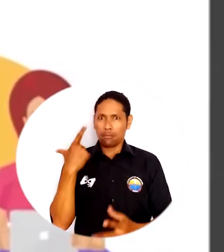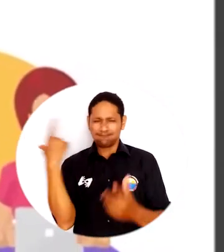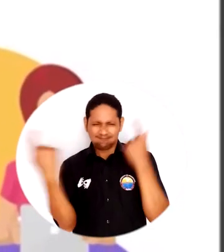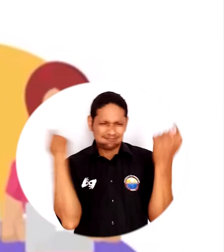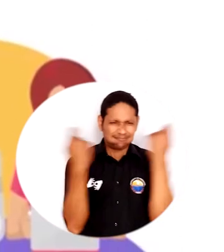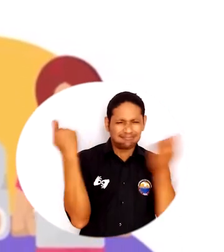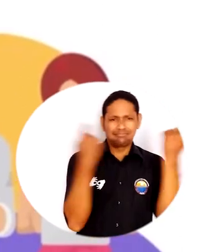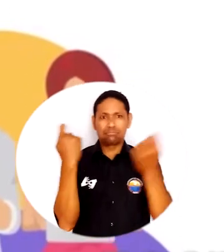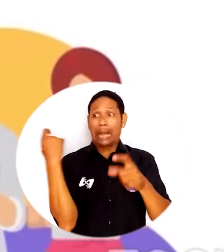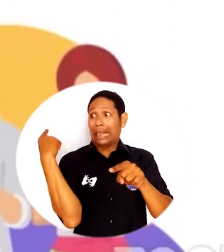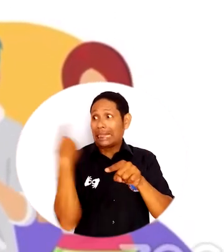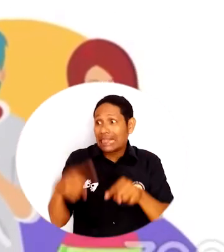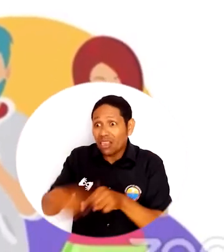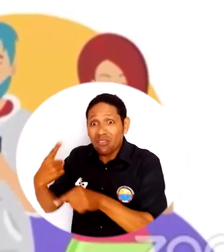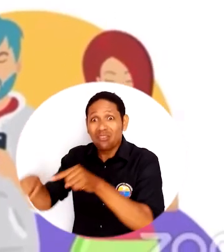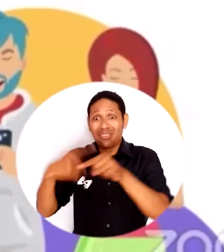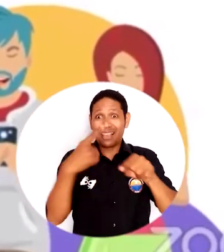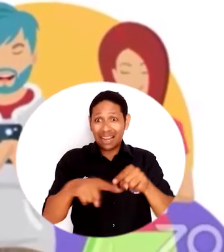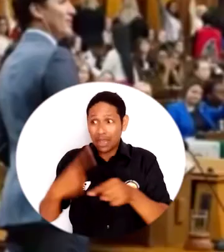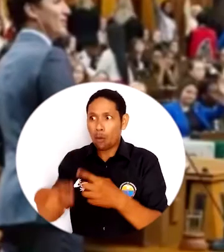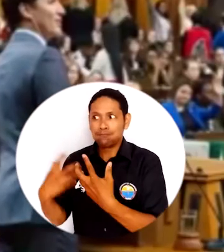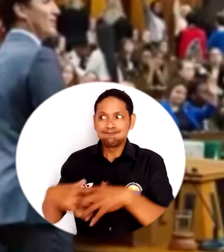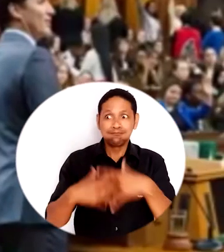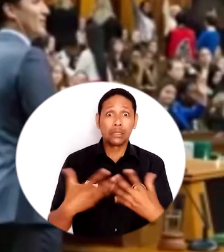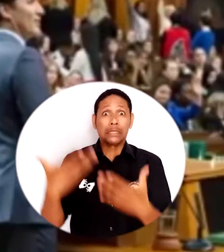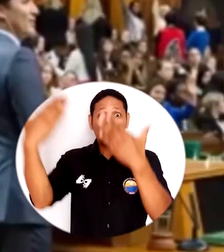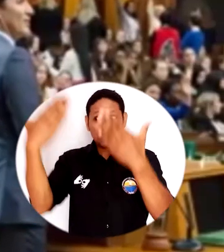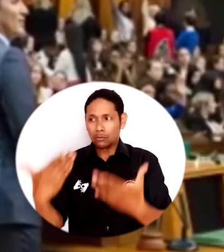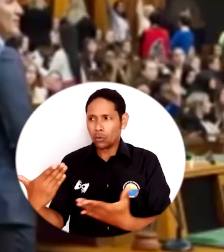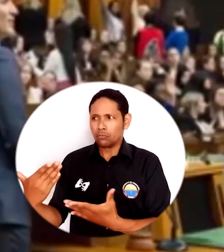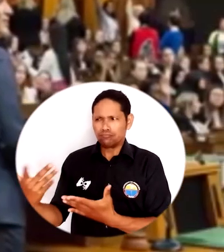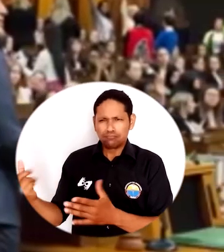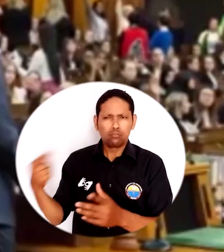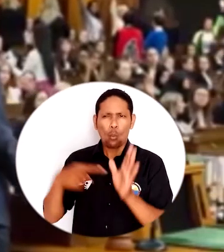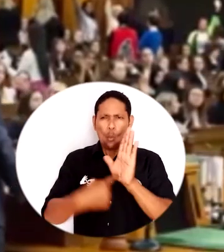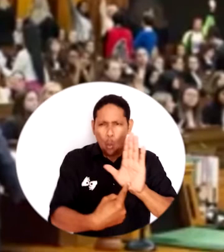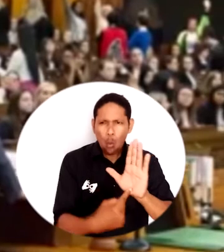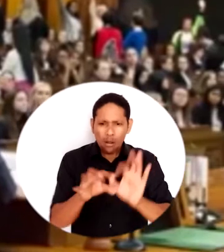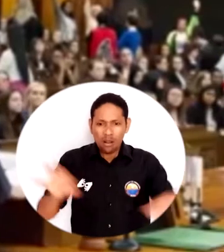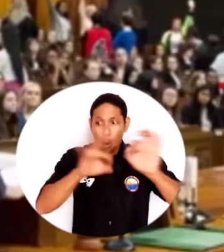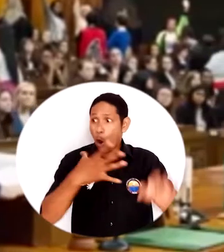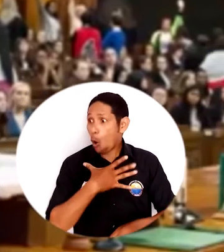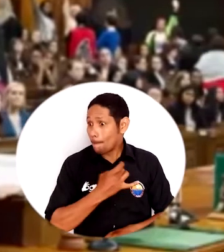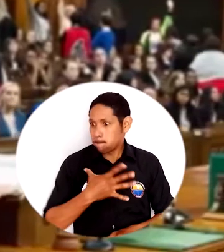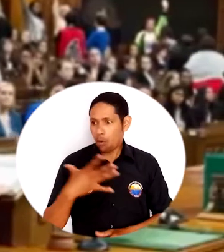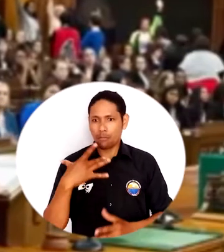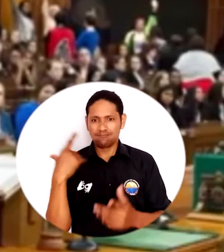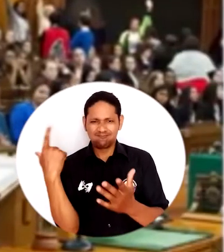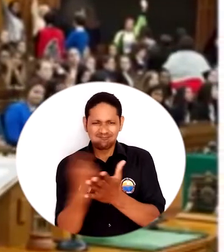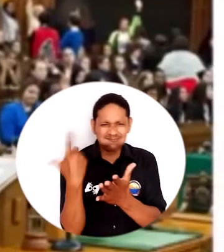invitados muy importantes de Holland House y de diferentes entidades que nos dieron sus apreciaciones sobre cuáles son esas